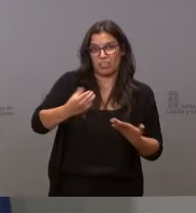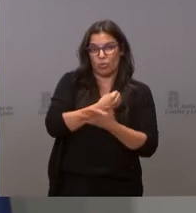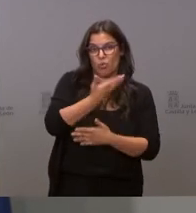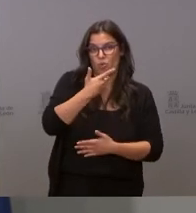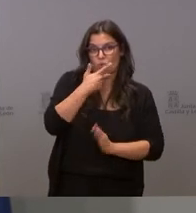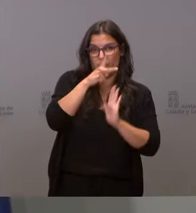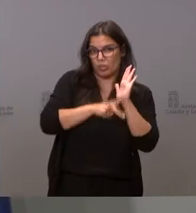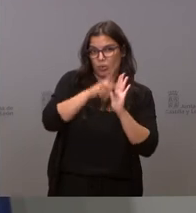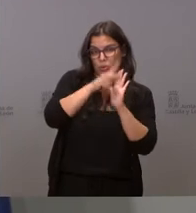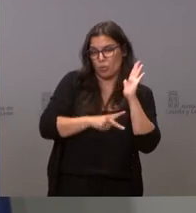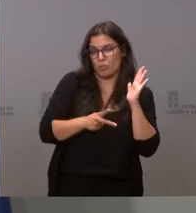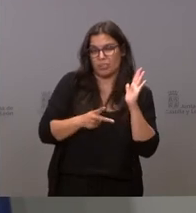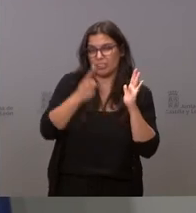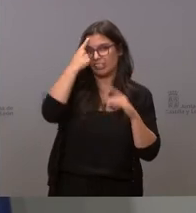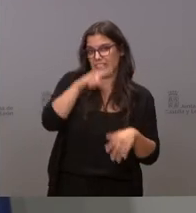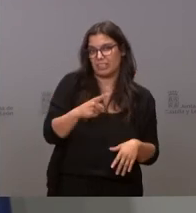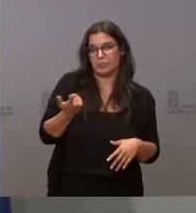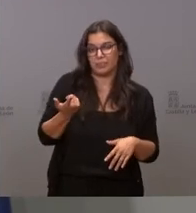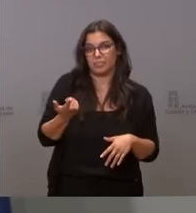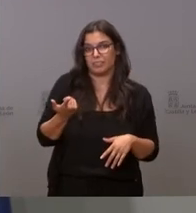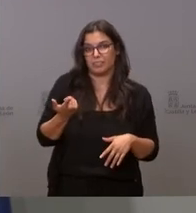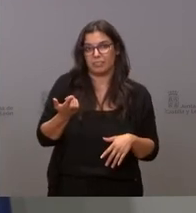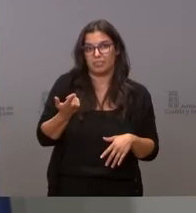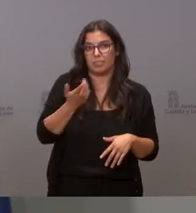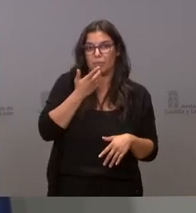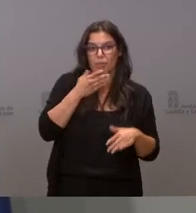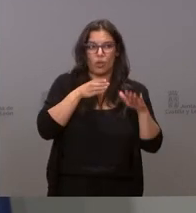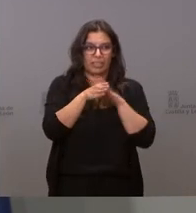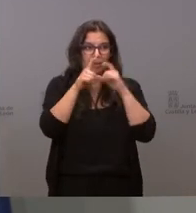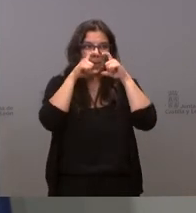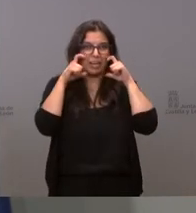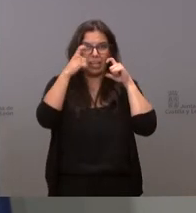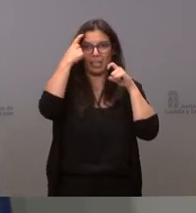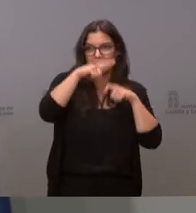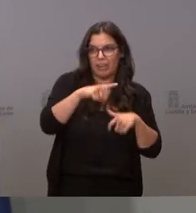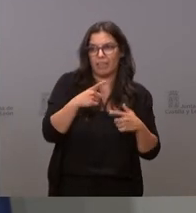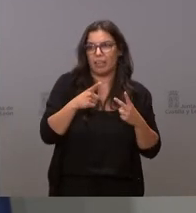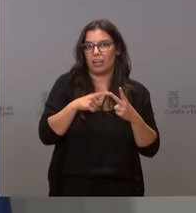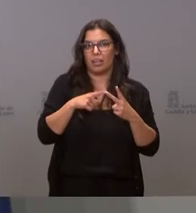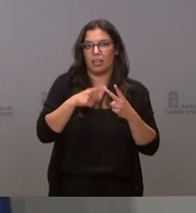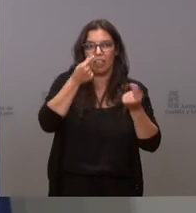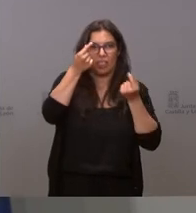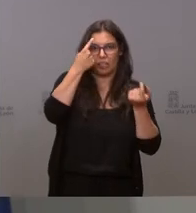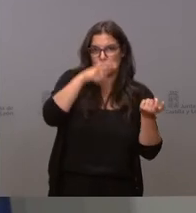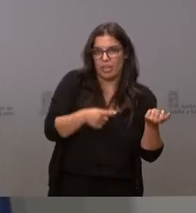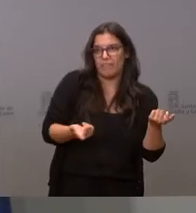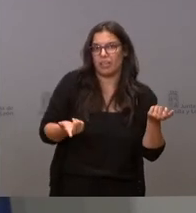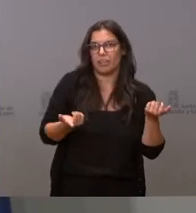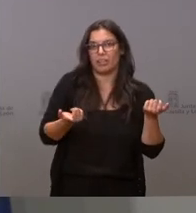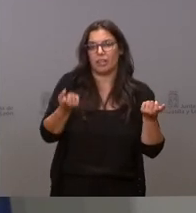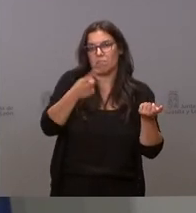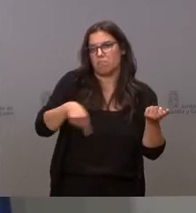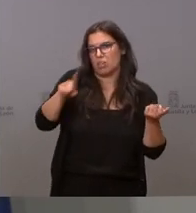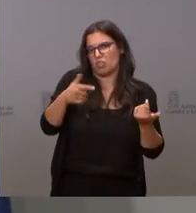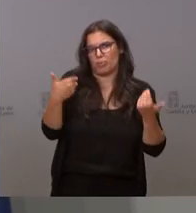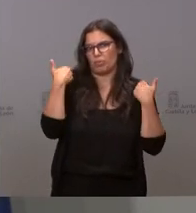conocen las normas de la necesidad de usar mascarilla en el interior conocen los datos y que son suficientemente